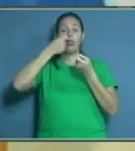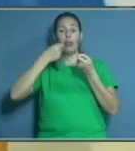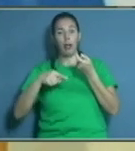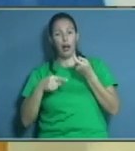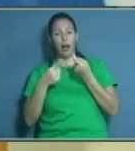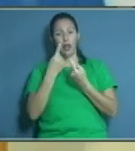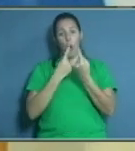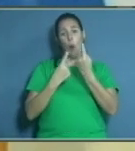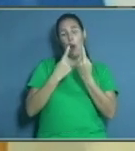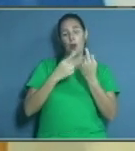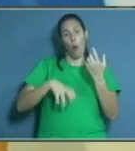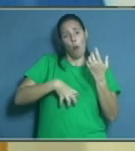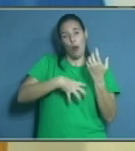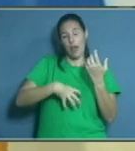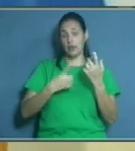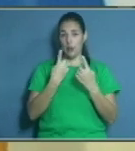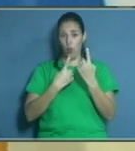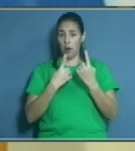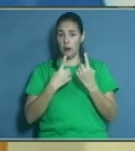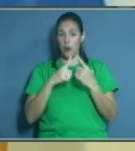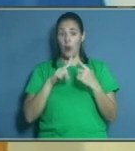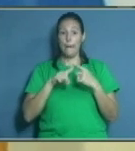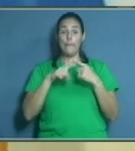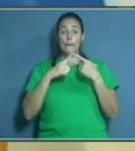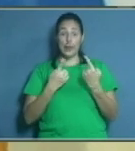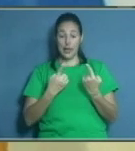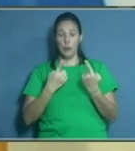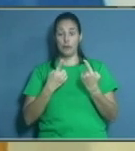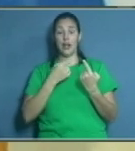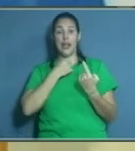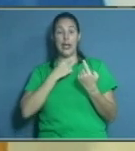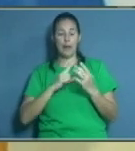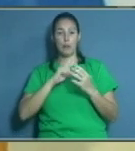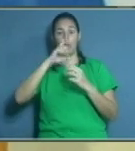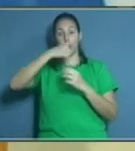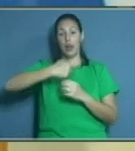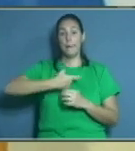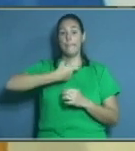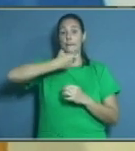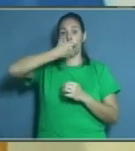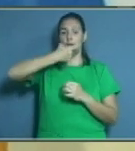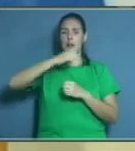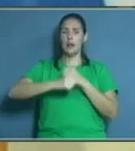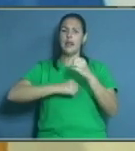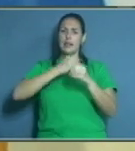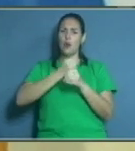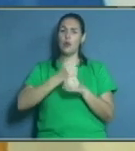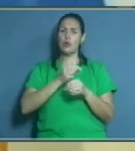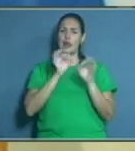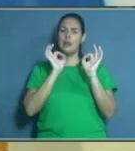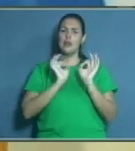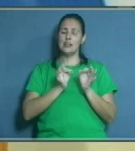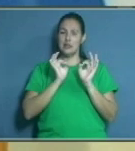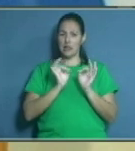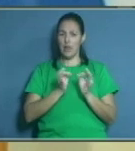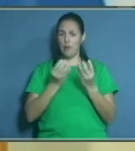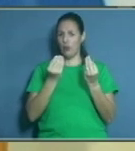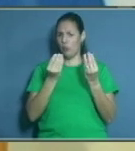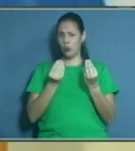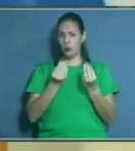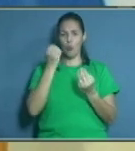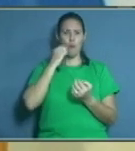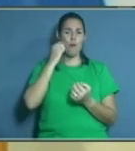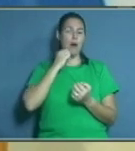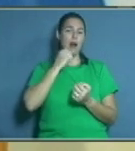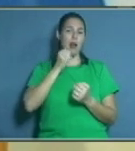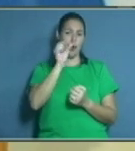estia, incomodidad al paciente. En el caso de las prótesis convencionales que usamos con elevada frecuencia en nuestros servicios, que son las prótesis